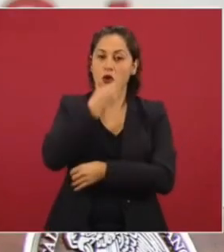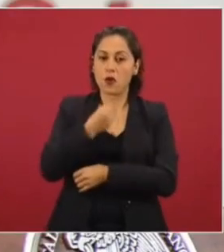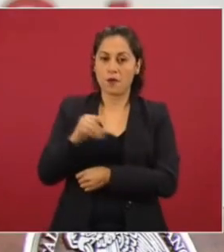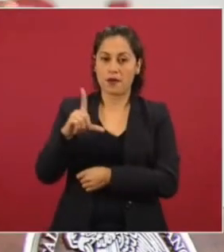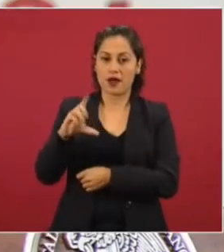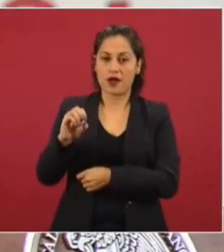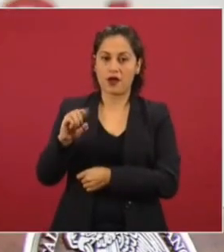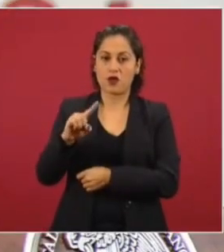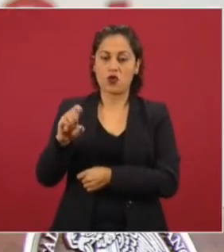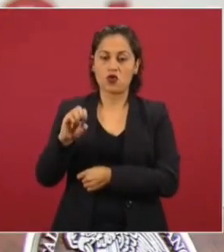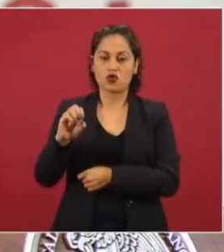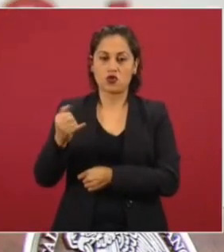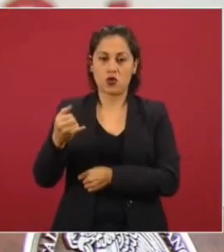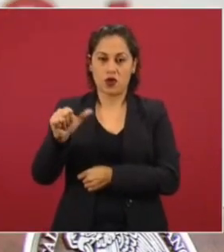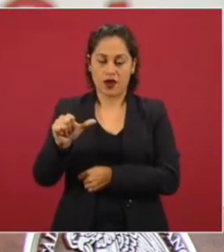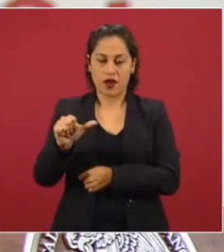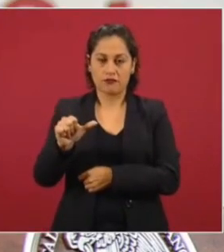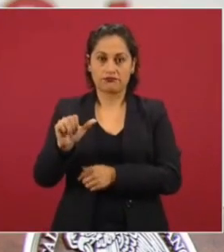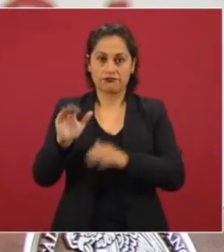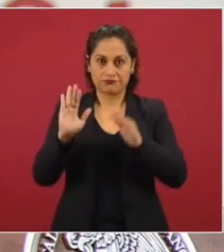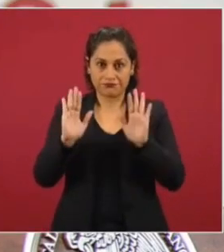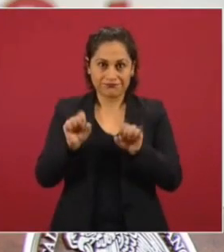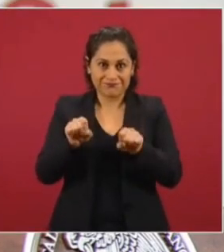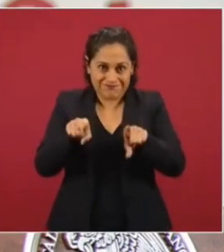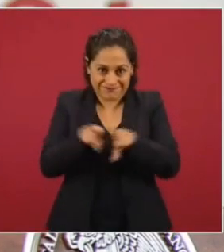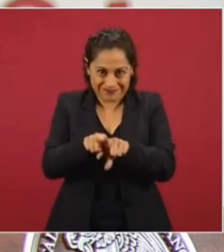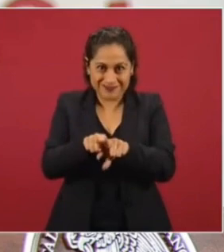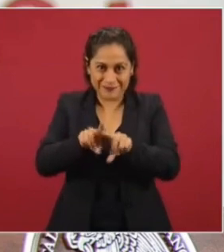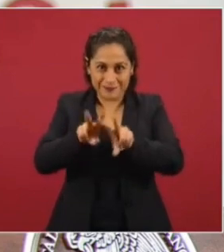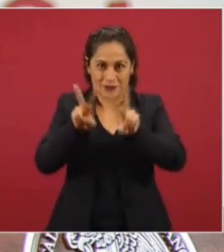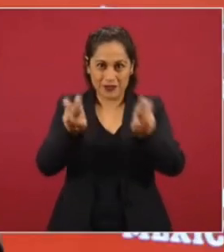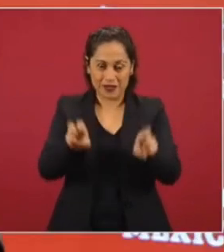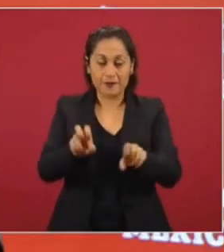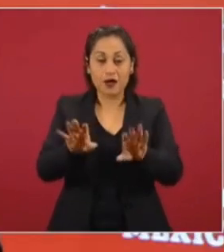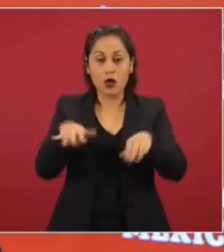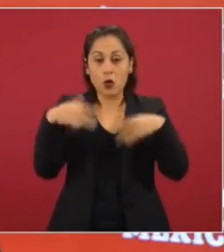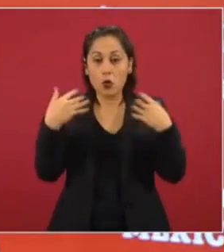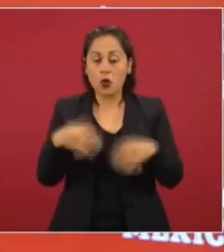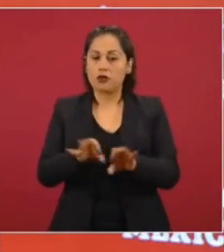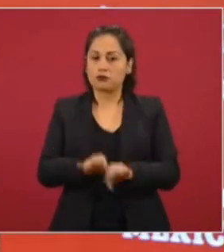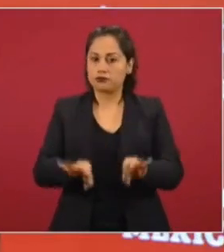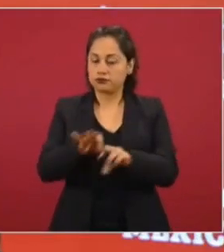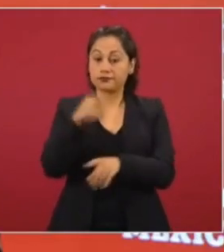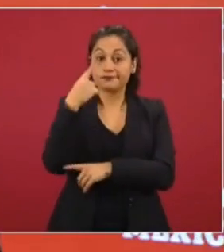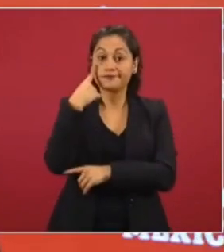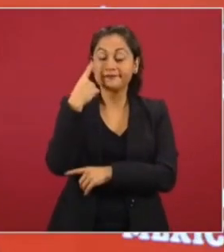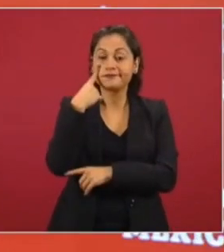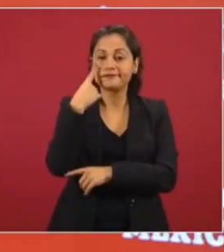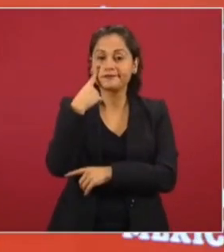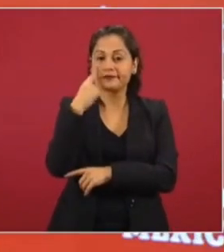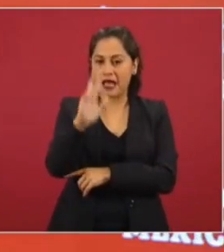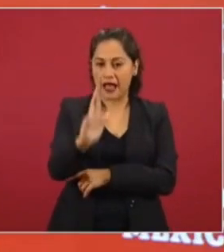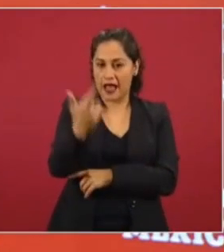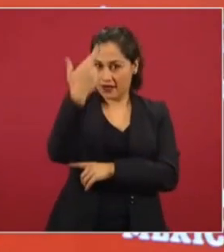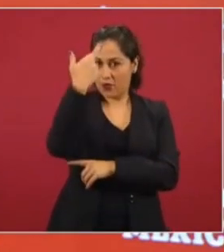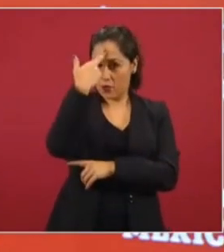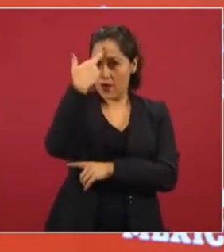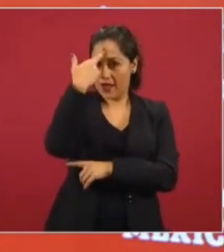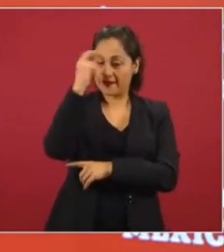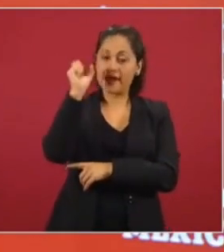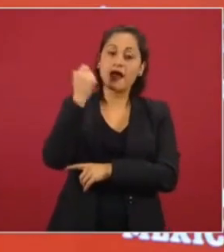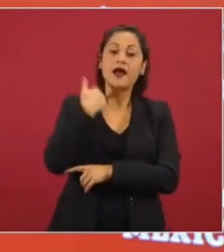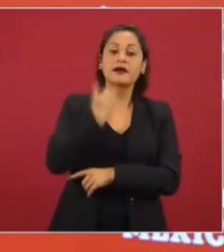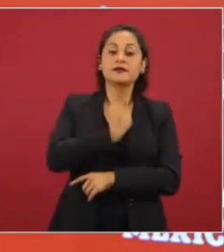Es interesante recordarlo. Salinas privatiza,